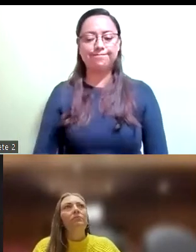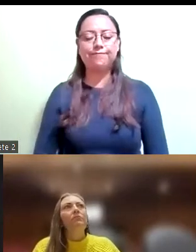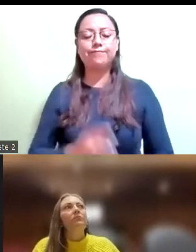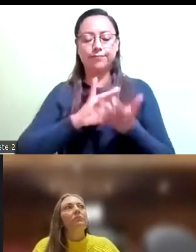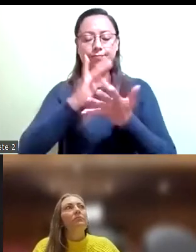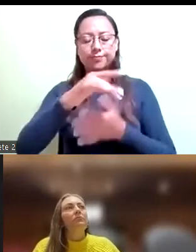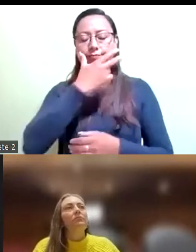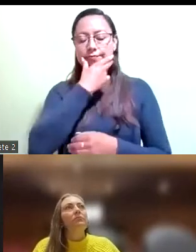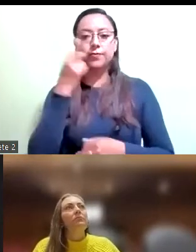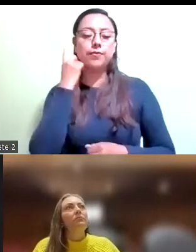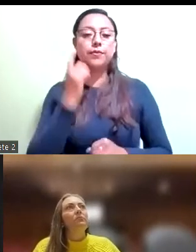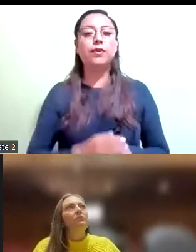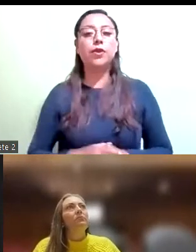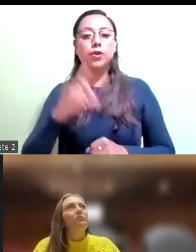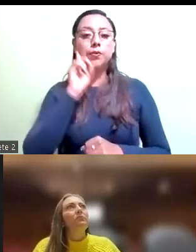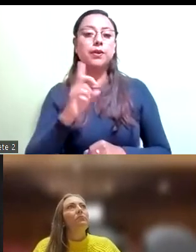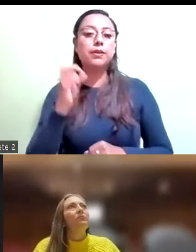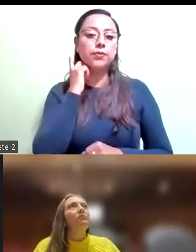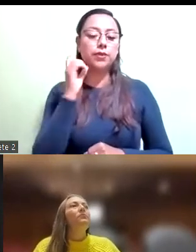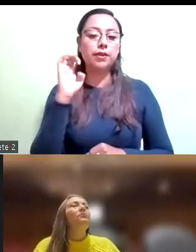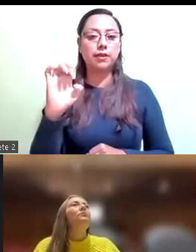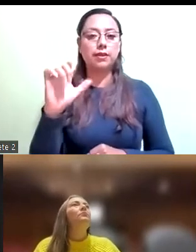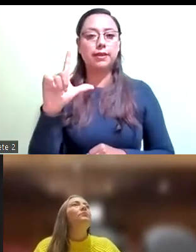Diputada Elizabeth Mateos Hernández.